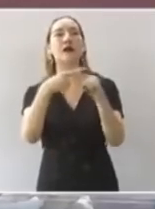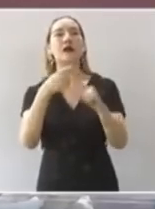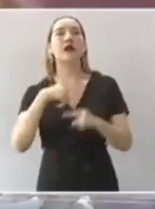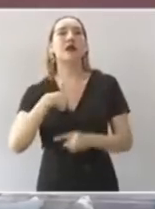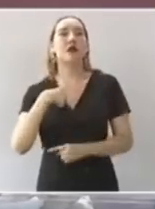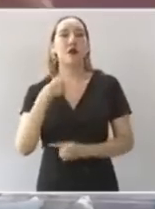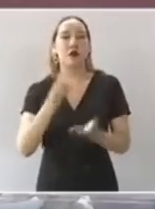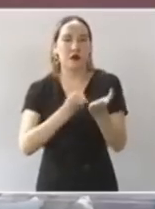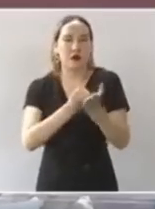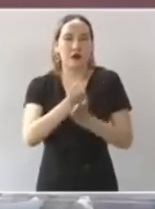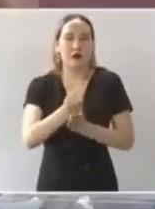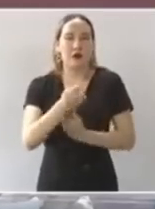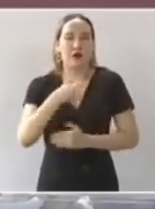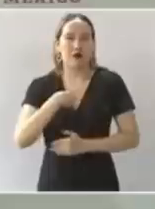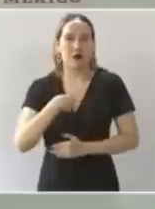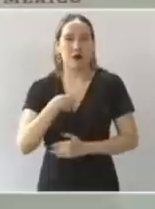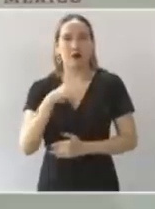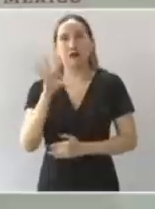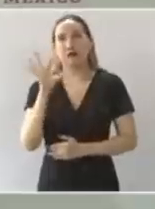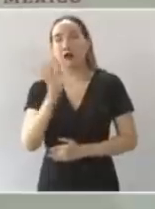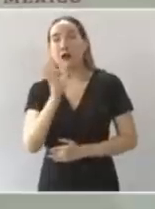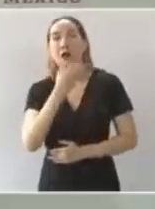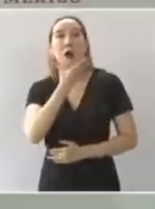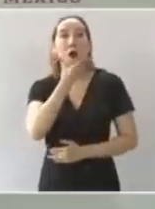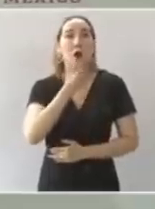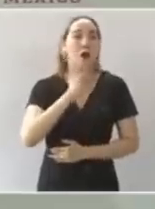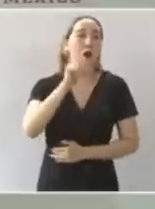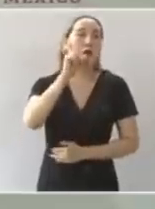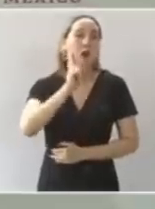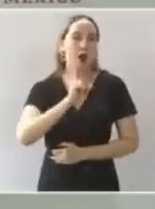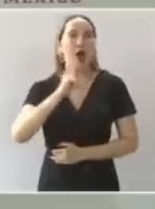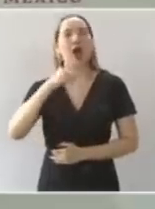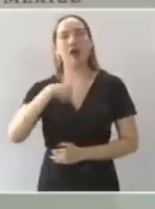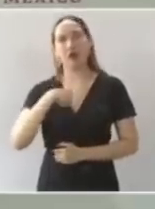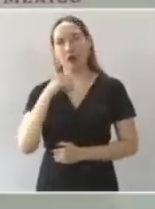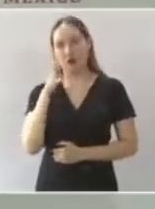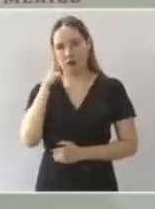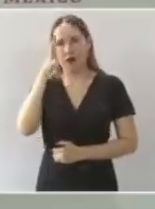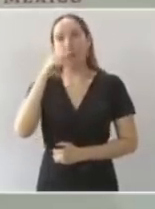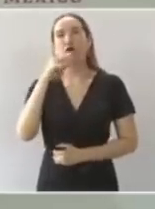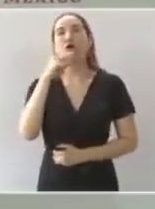que gane, sea hombre o mujer, la encuesta. Así voy a actuar.